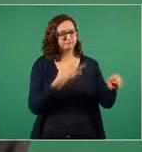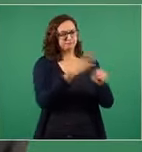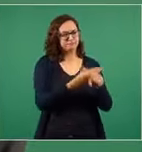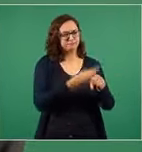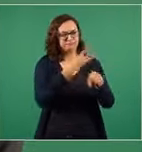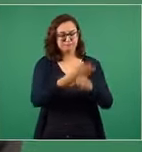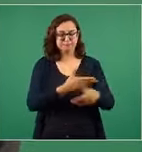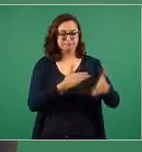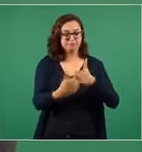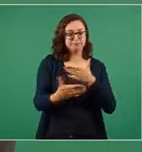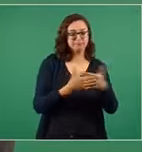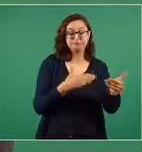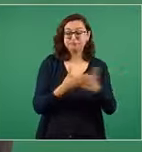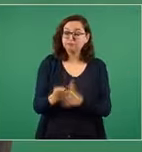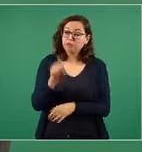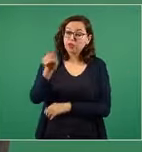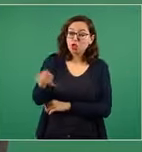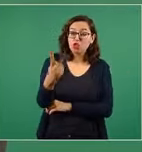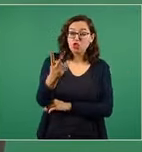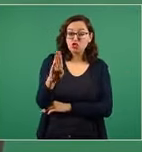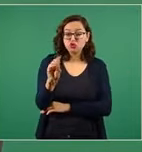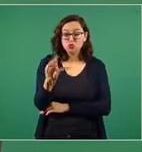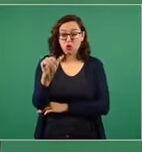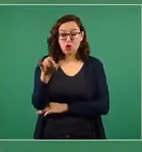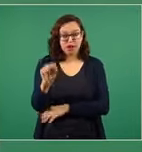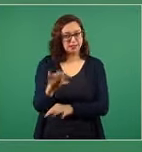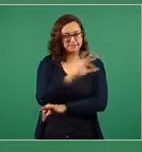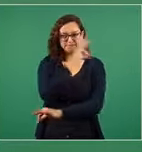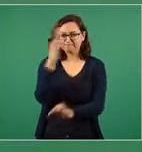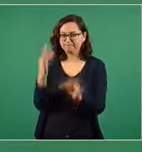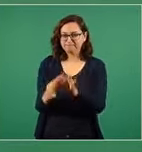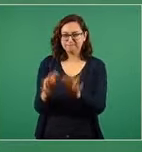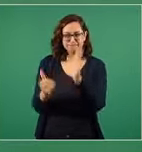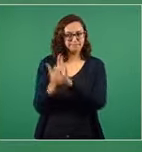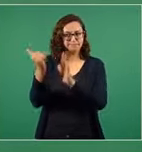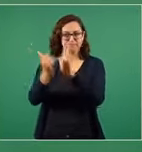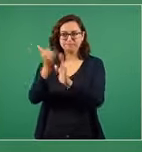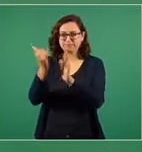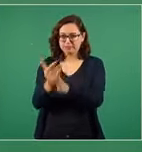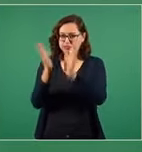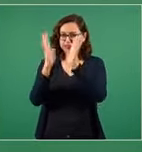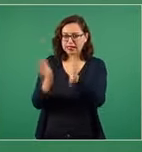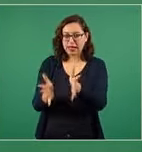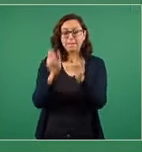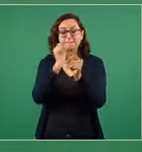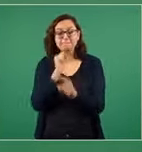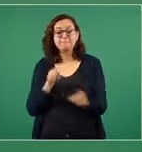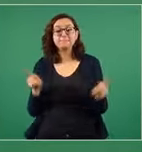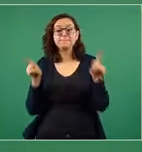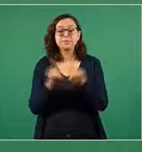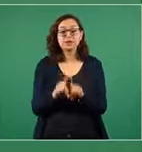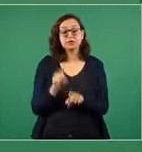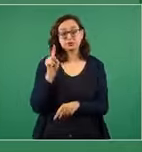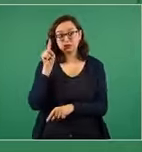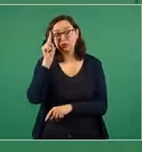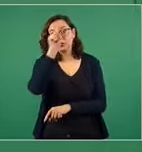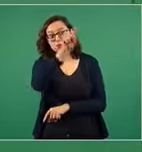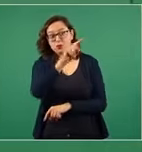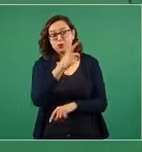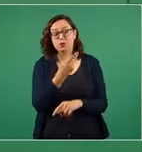tener la nueva refinería de Dos Bocas el concretar la compra de la refinería de